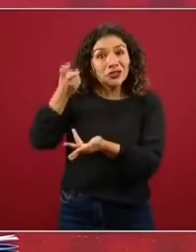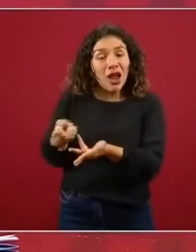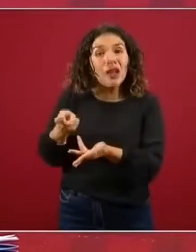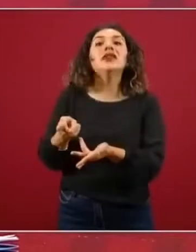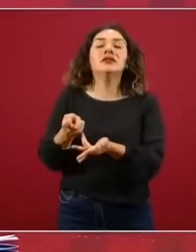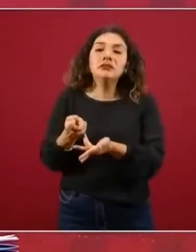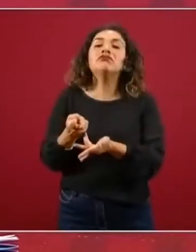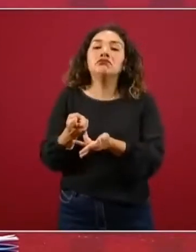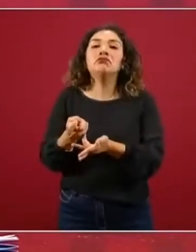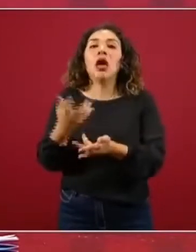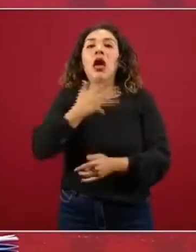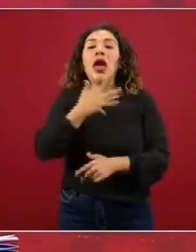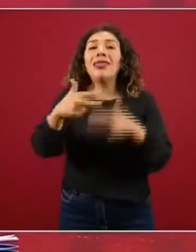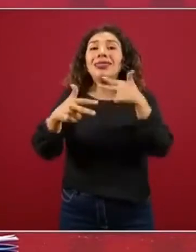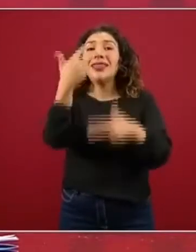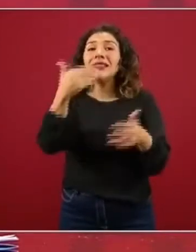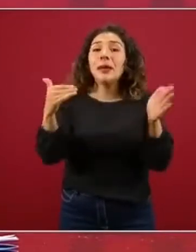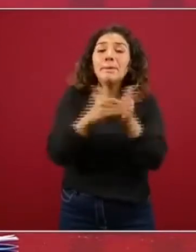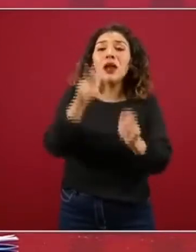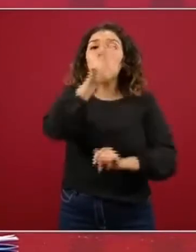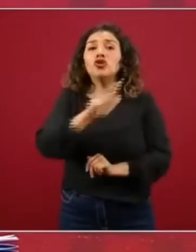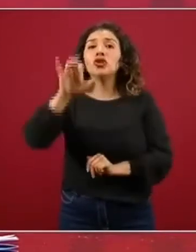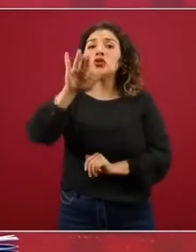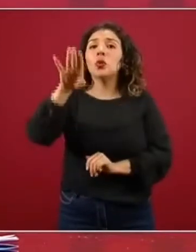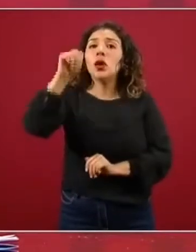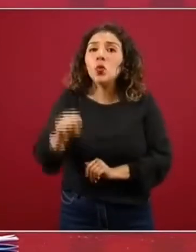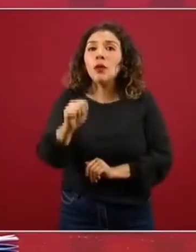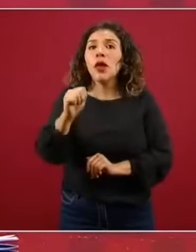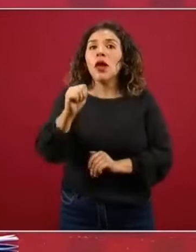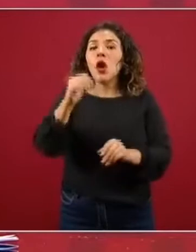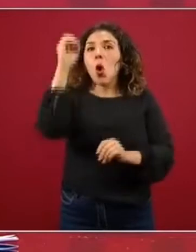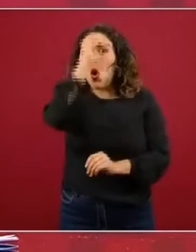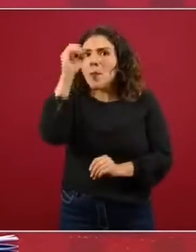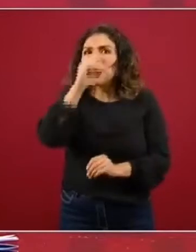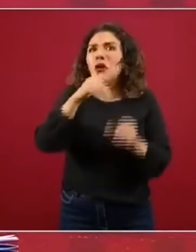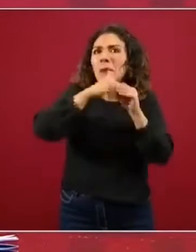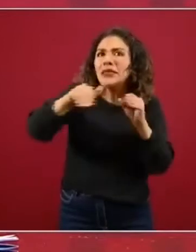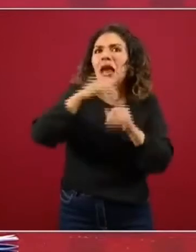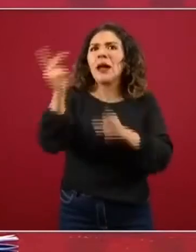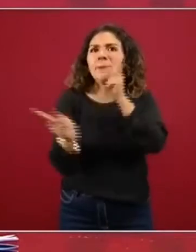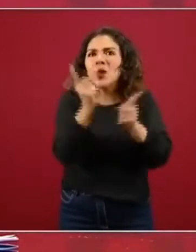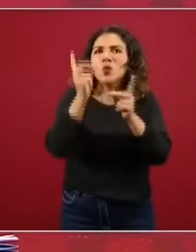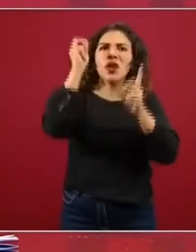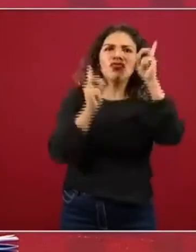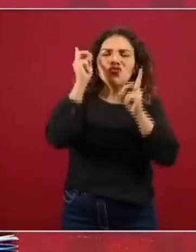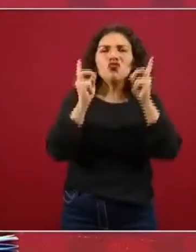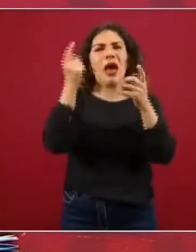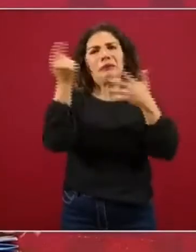13.859 comentarios, preguntas,